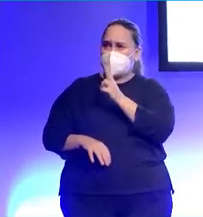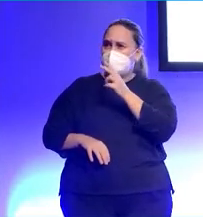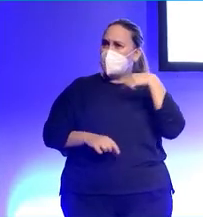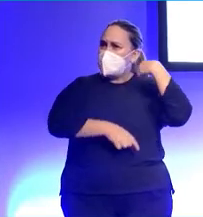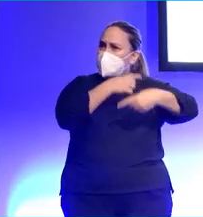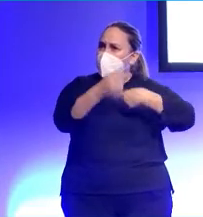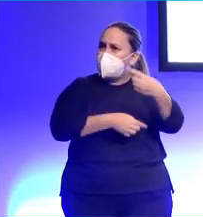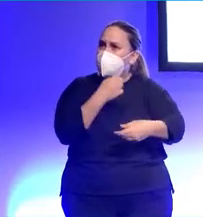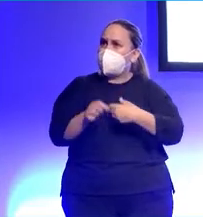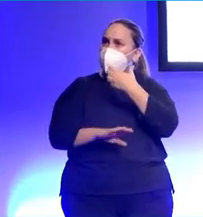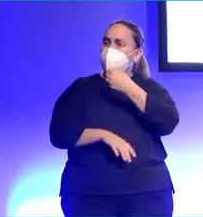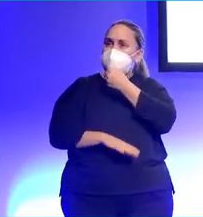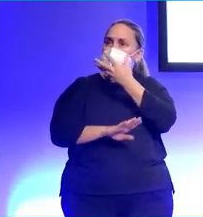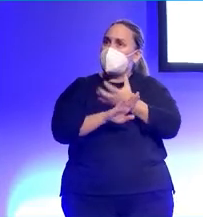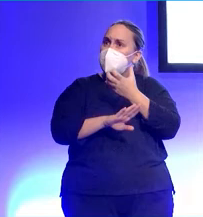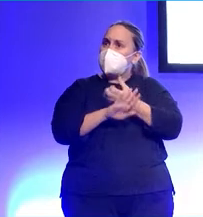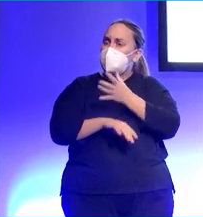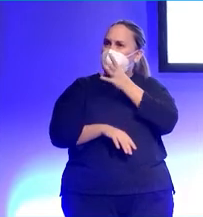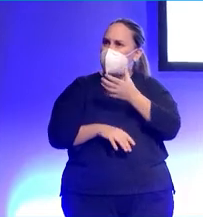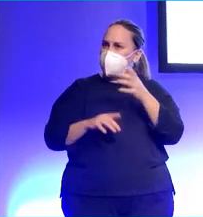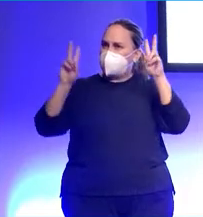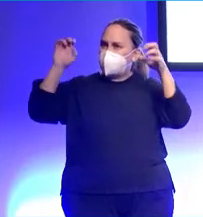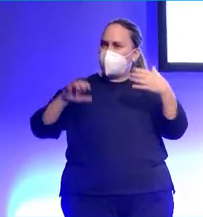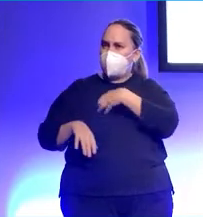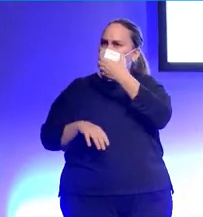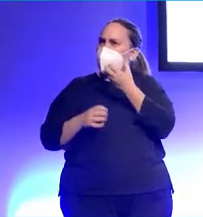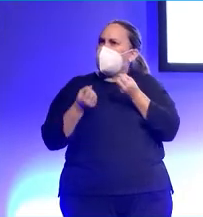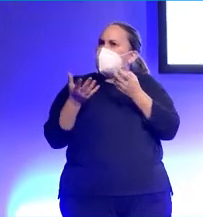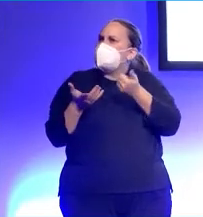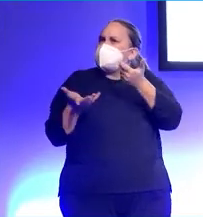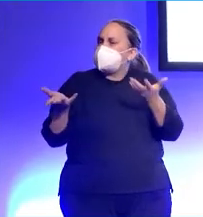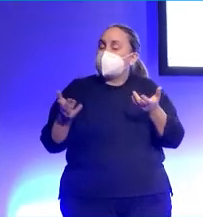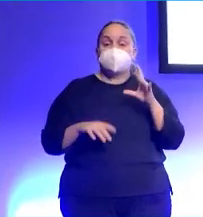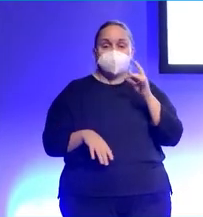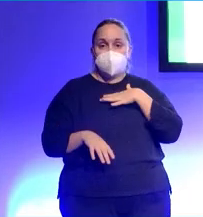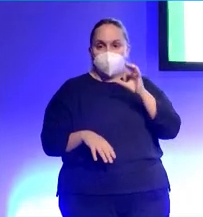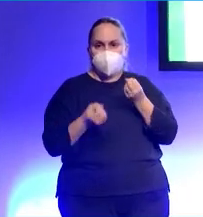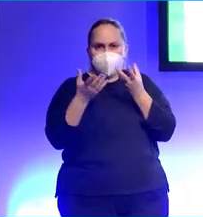diario sobre Apple, que cuentas tantos días. Se puede contar. Bueno,